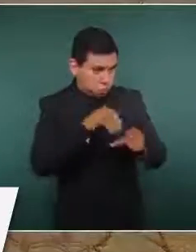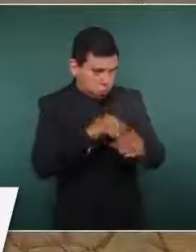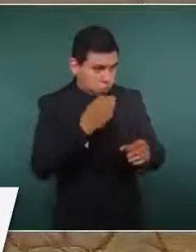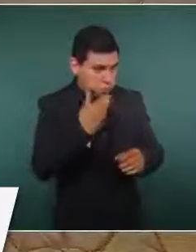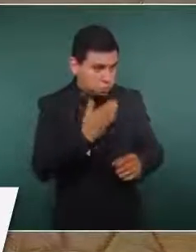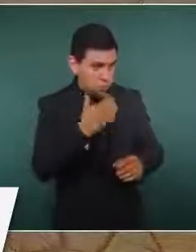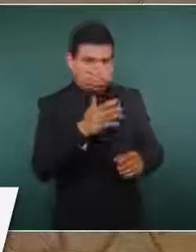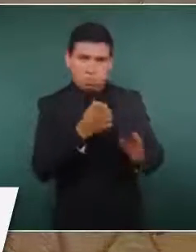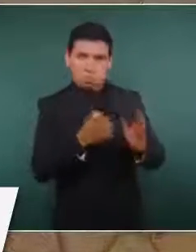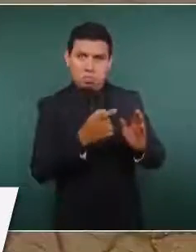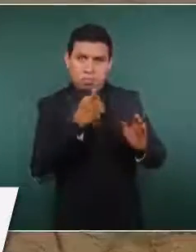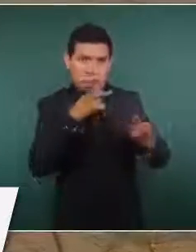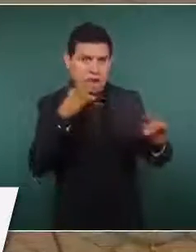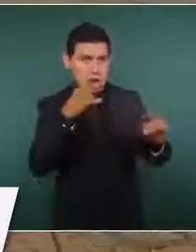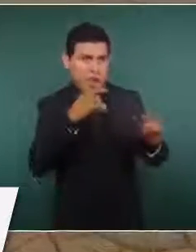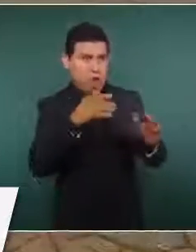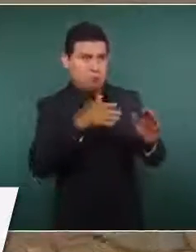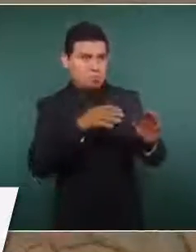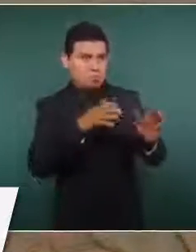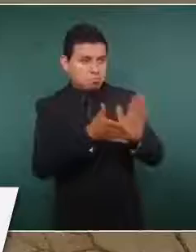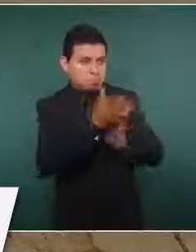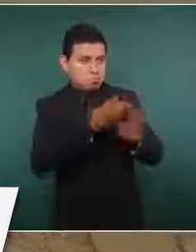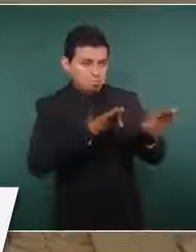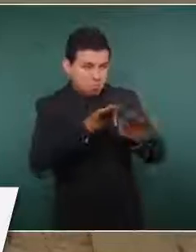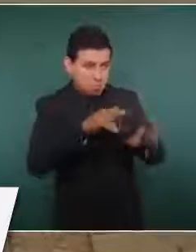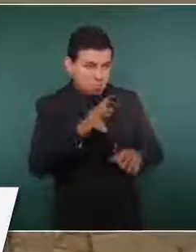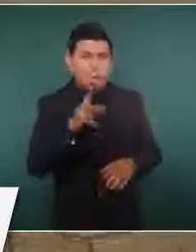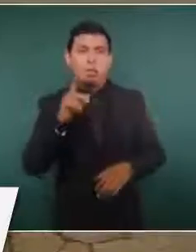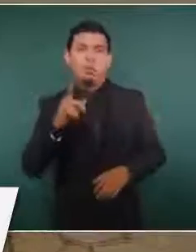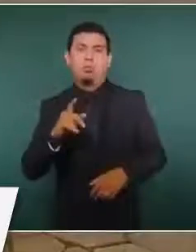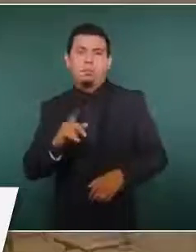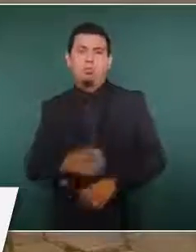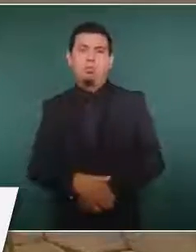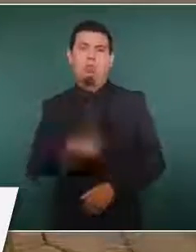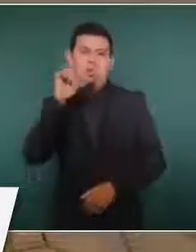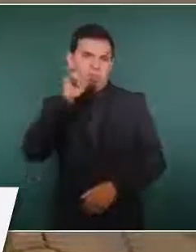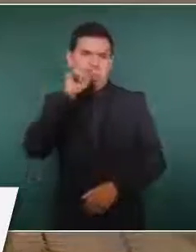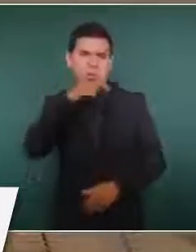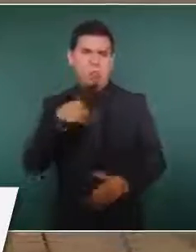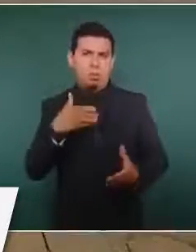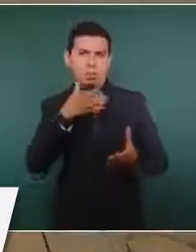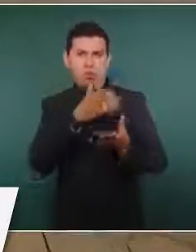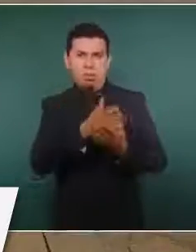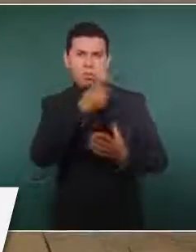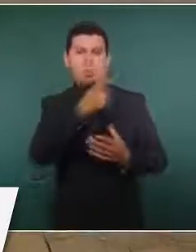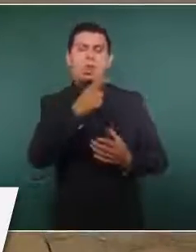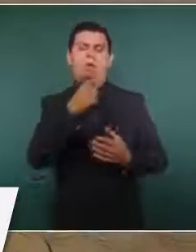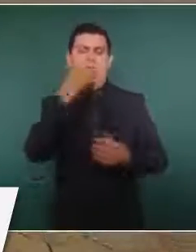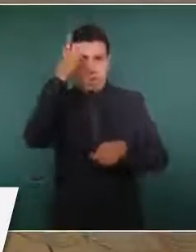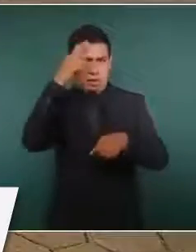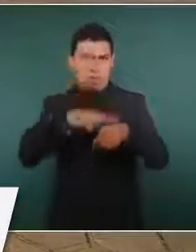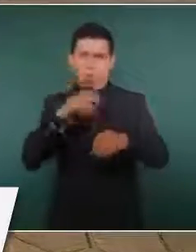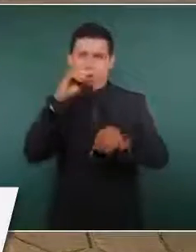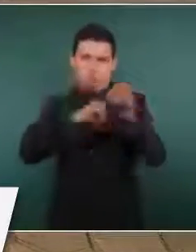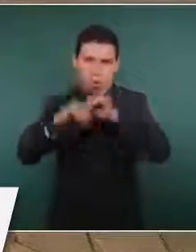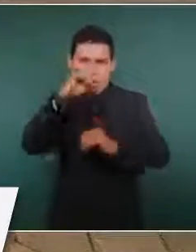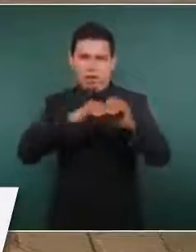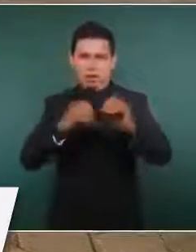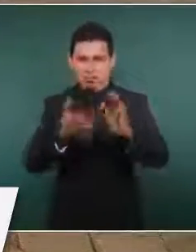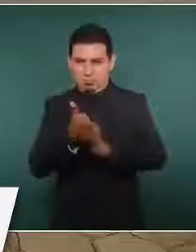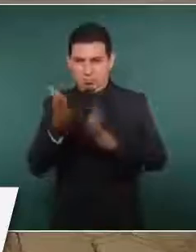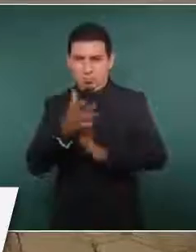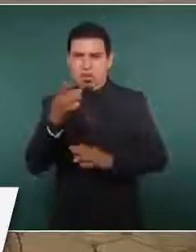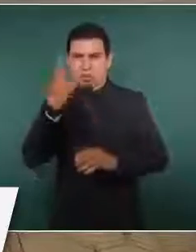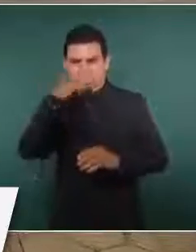de Banobras, mañana va a estar, pasado mañana el director de Banobras es el que va a presentar el